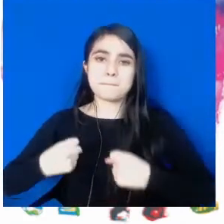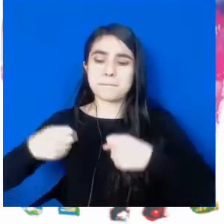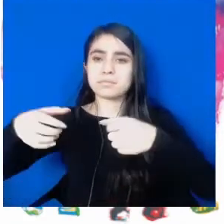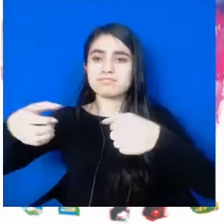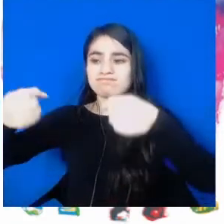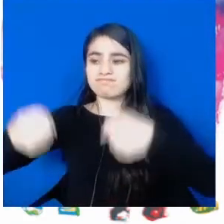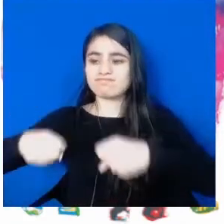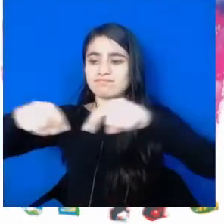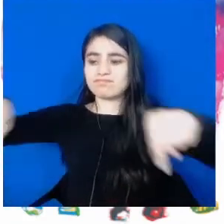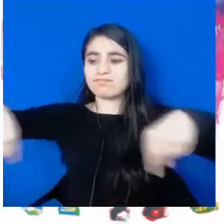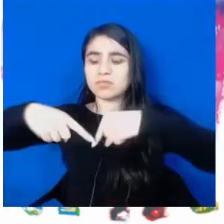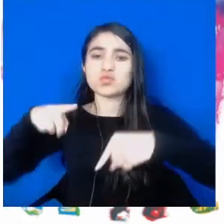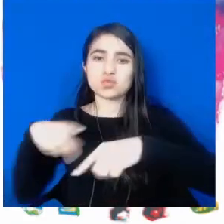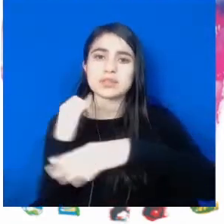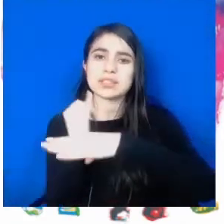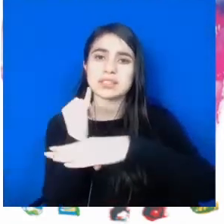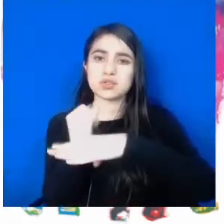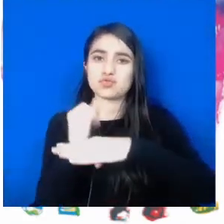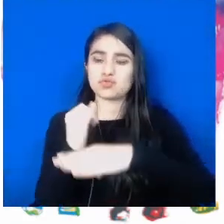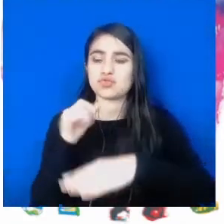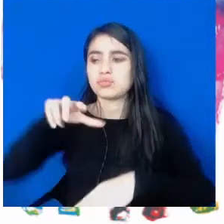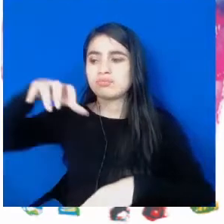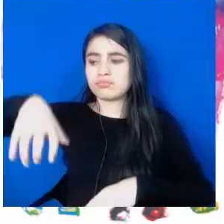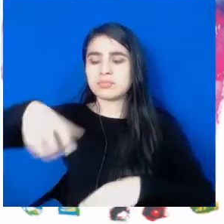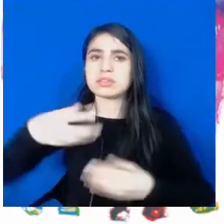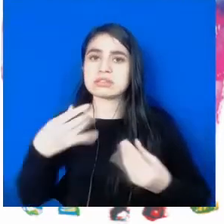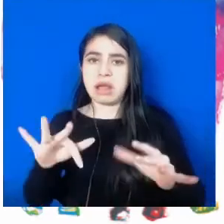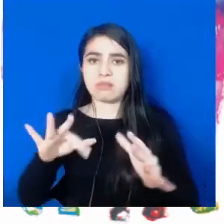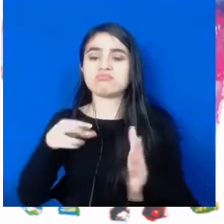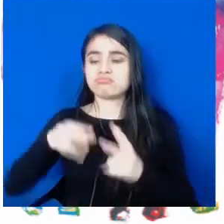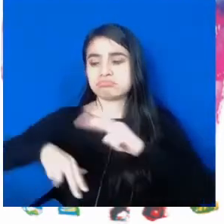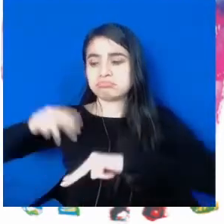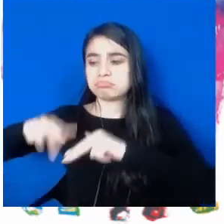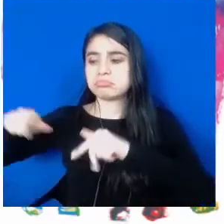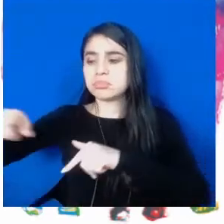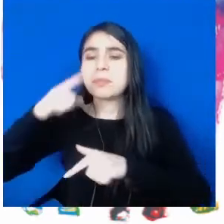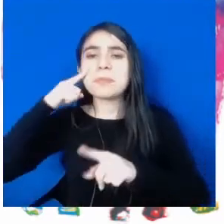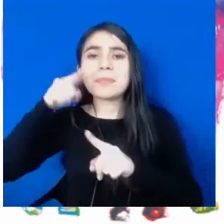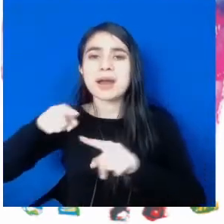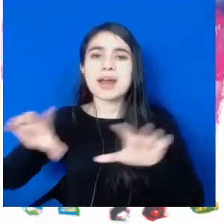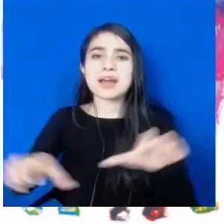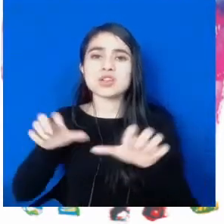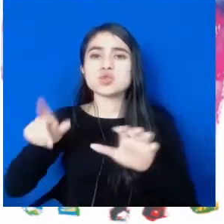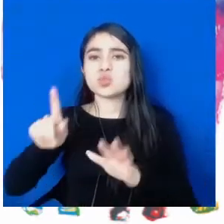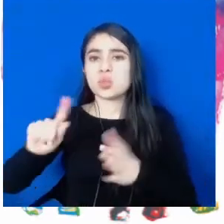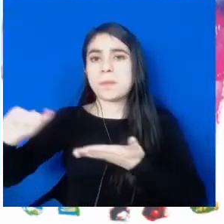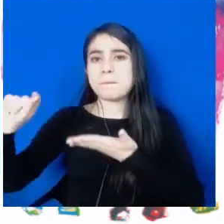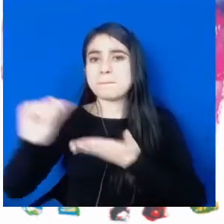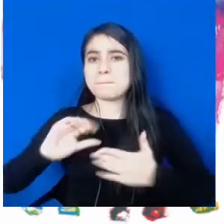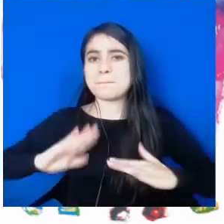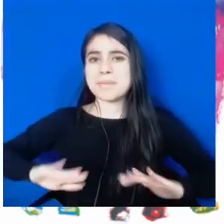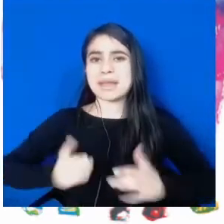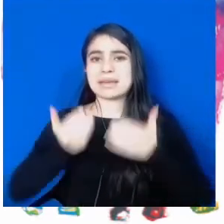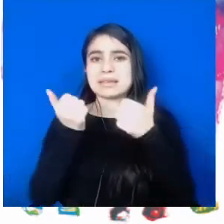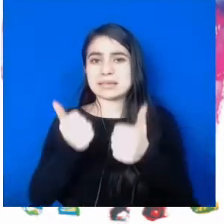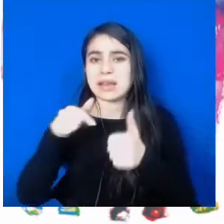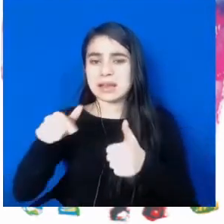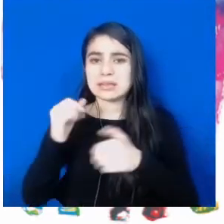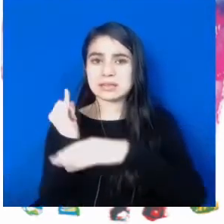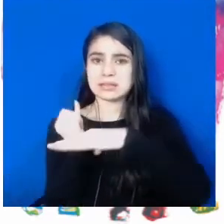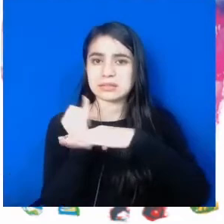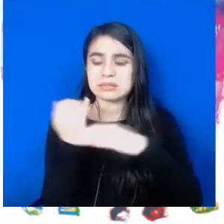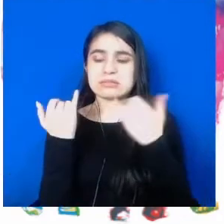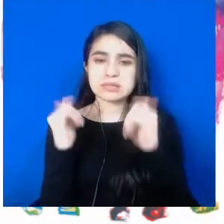de nuestra institución desde el punto de vista de las actividades de bienestar institucional. Queremos